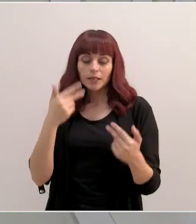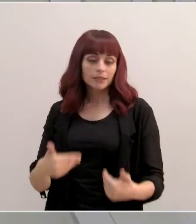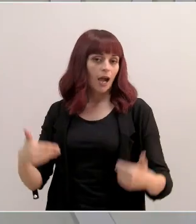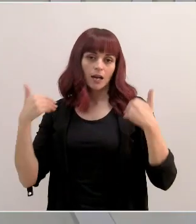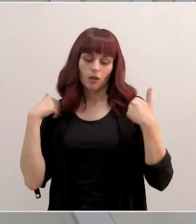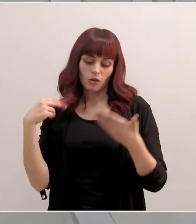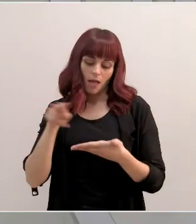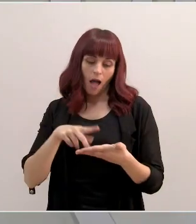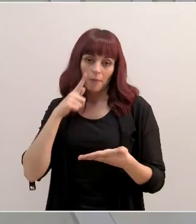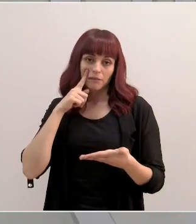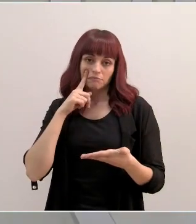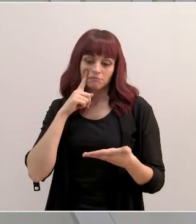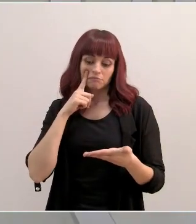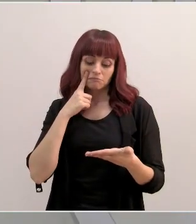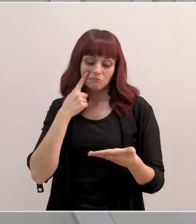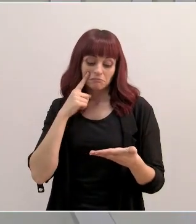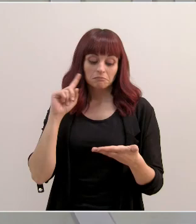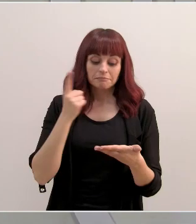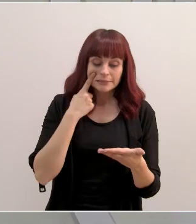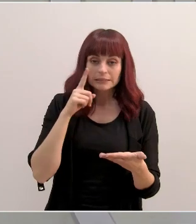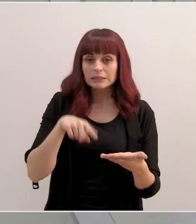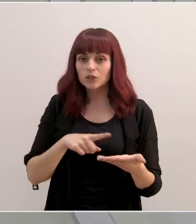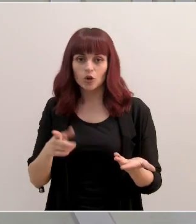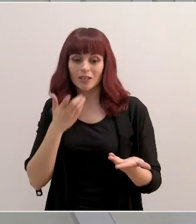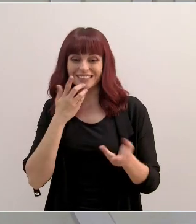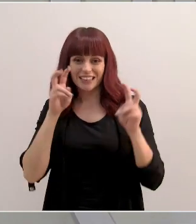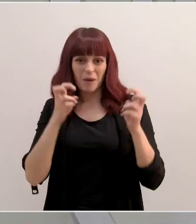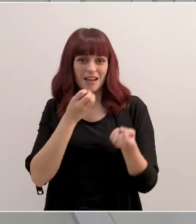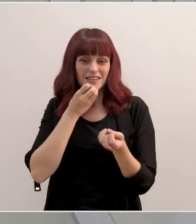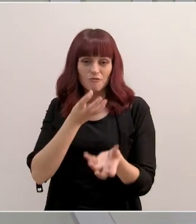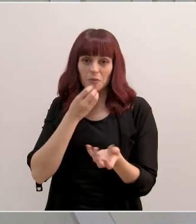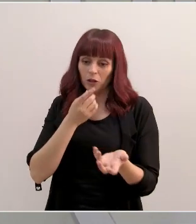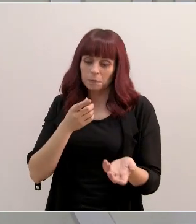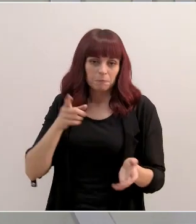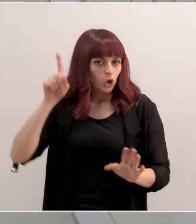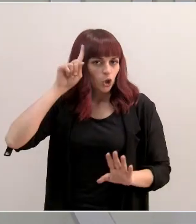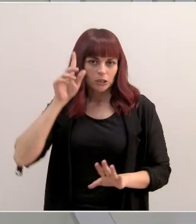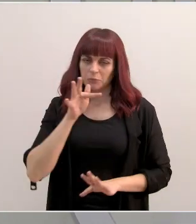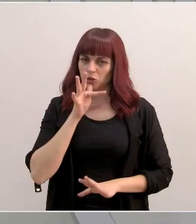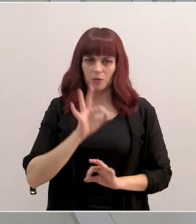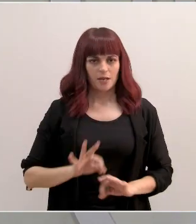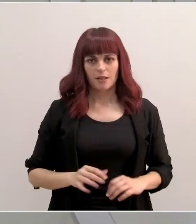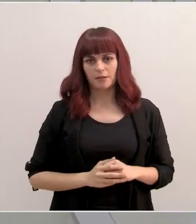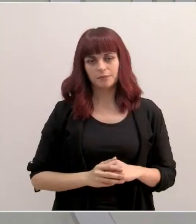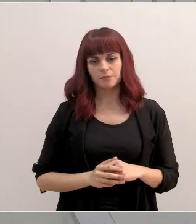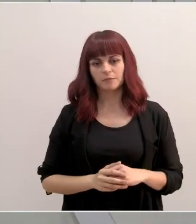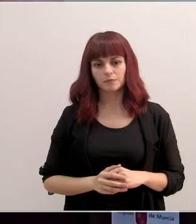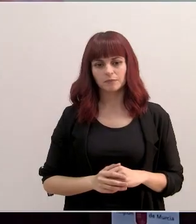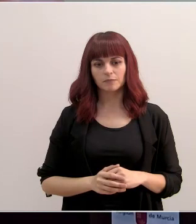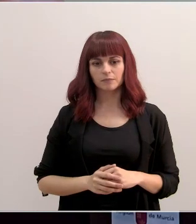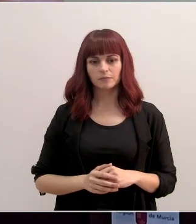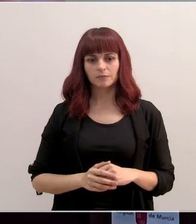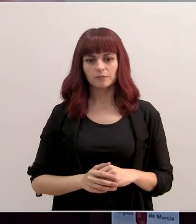tanto, tendrá que identificar, y en lo que respecta a información que aún, sepamos, no sabemos todavía nada en concreto. ¿Había